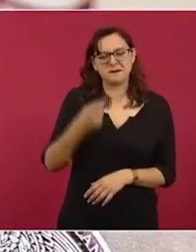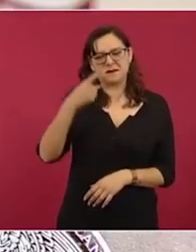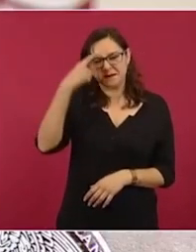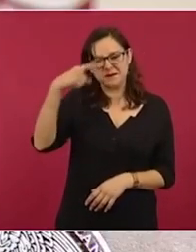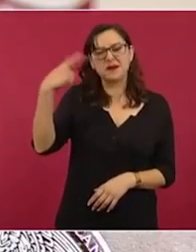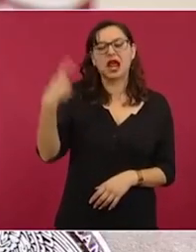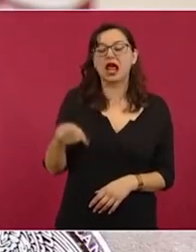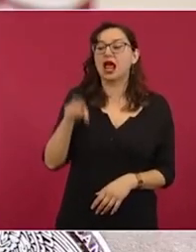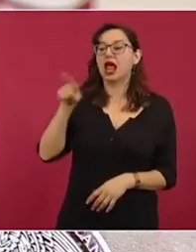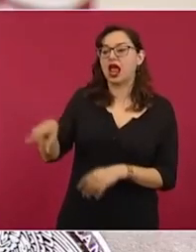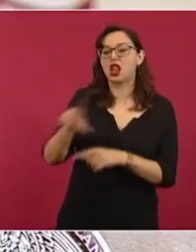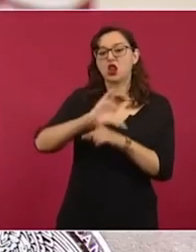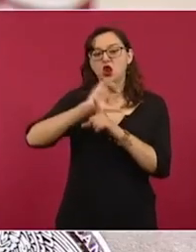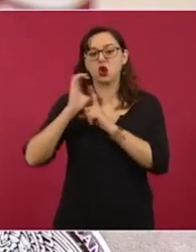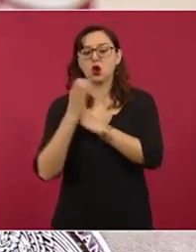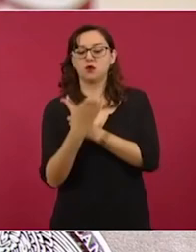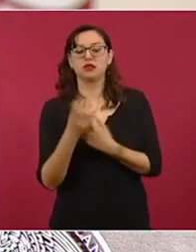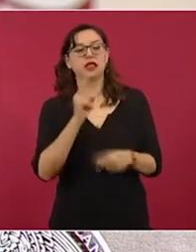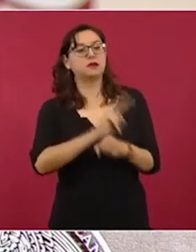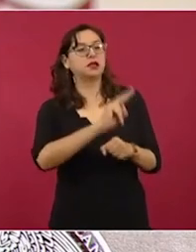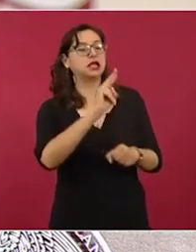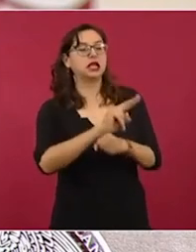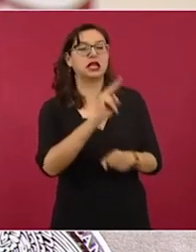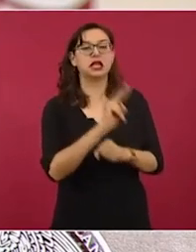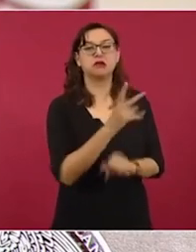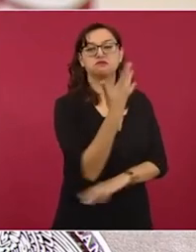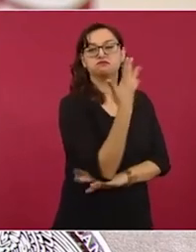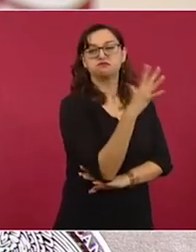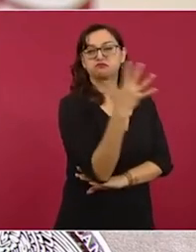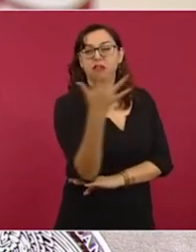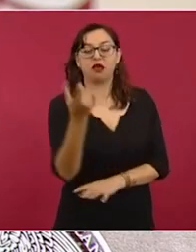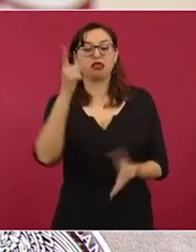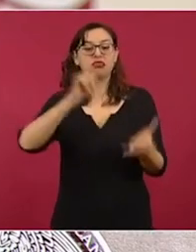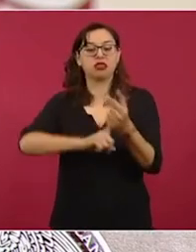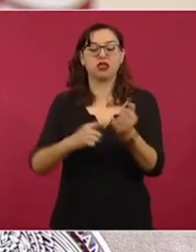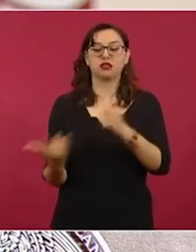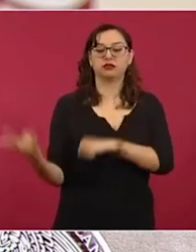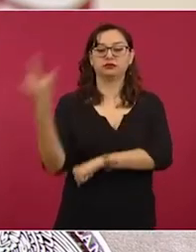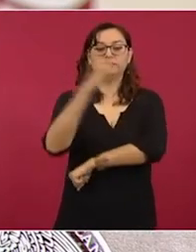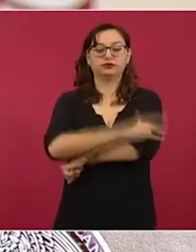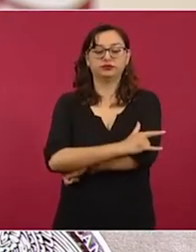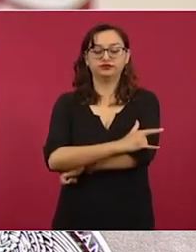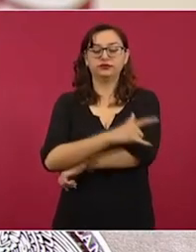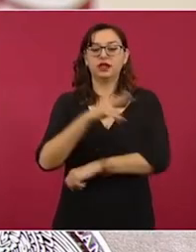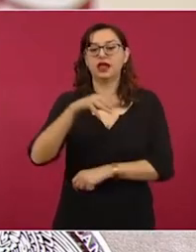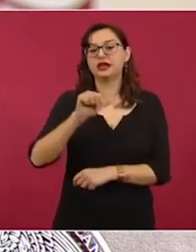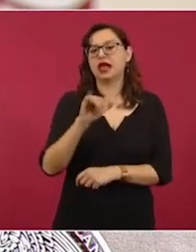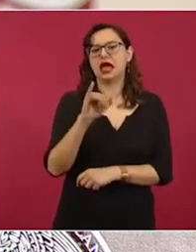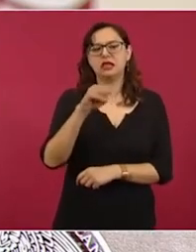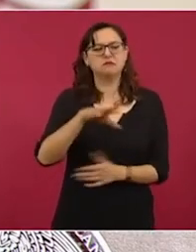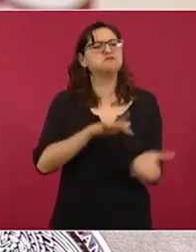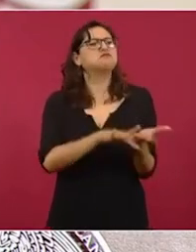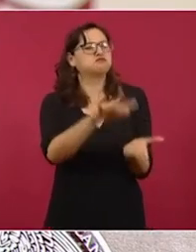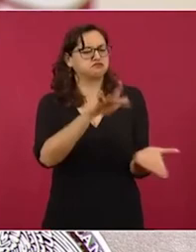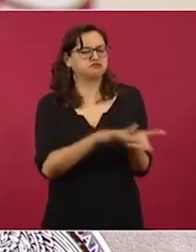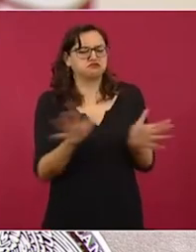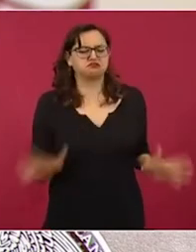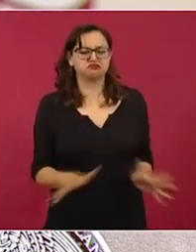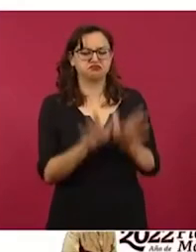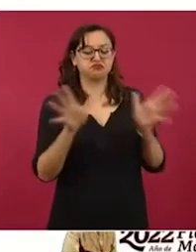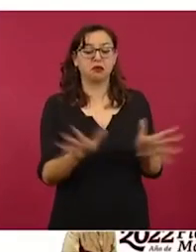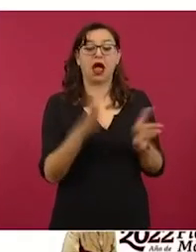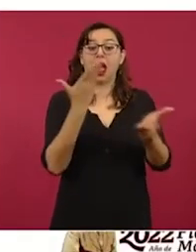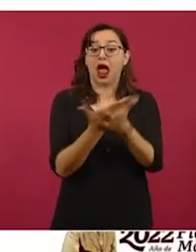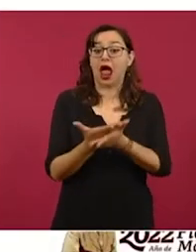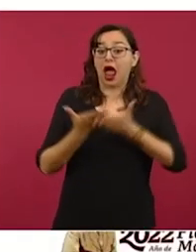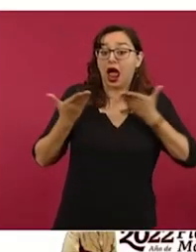Comité de Vigilancia Ambiental del NAIM. Ahora SEMDA promueve los amparos contra el Tren Maya y Gustavo es vocero de la